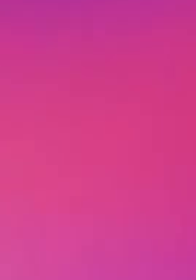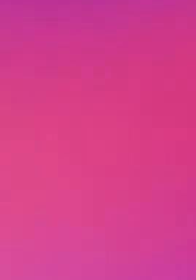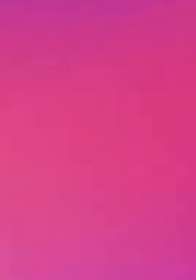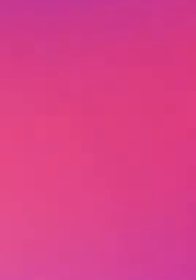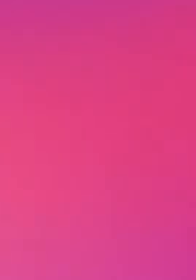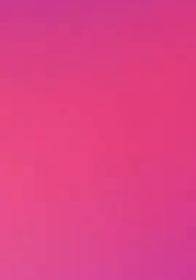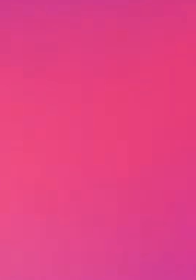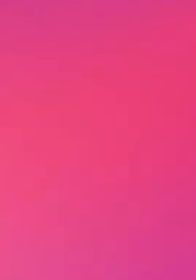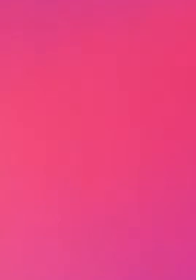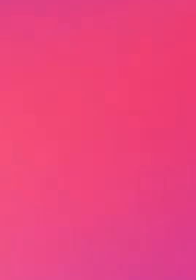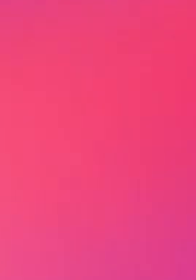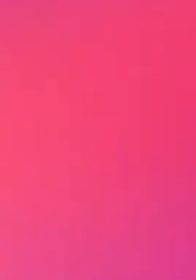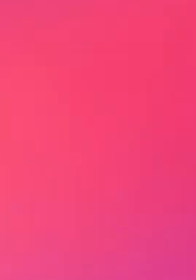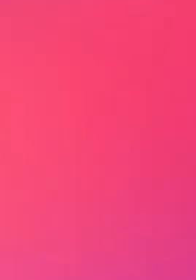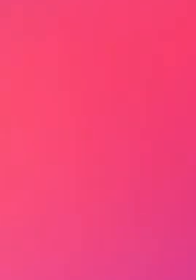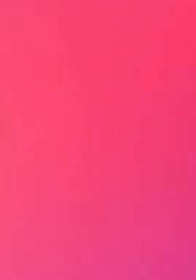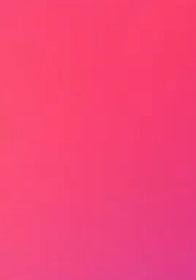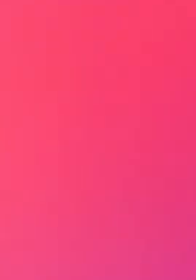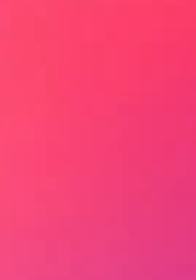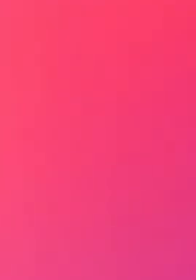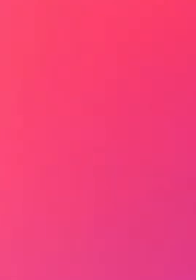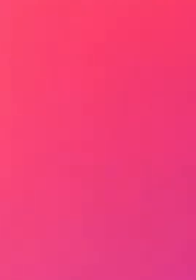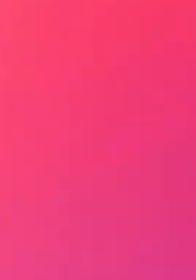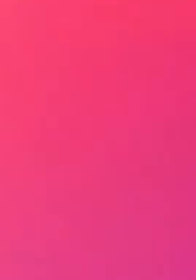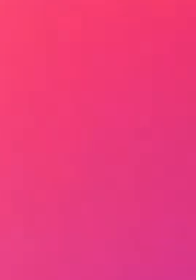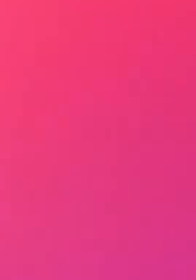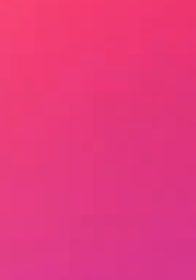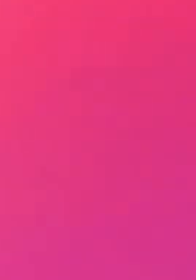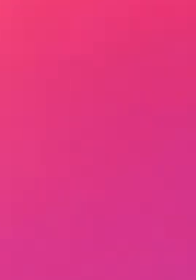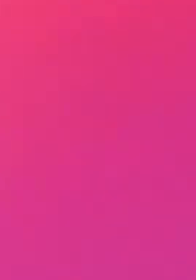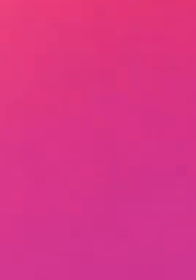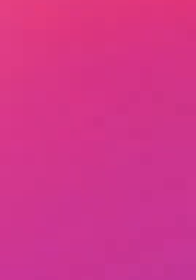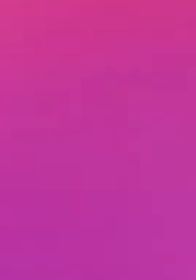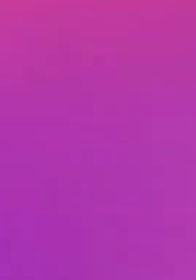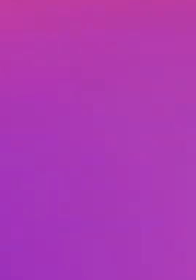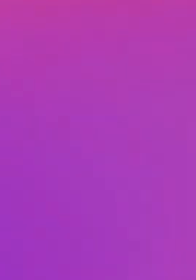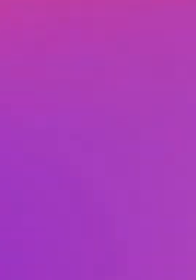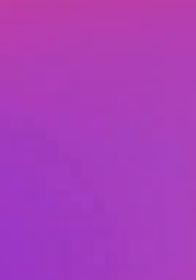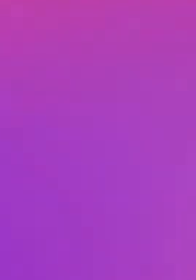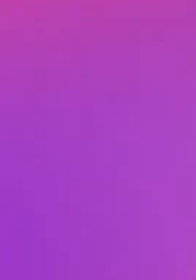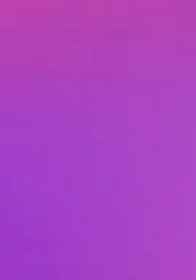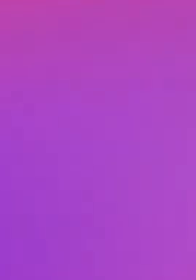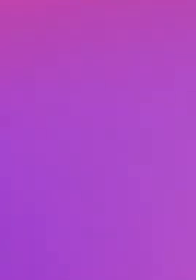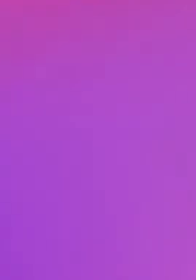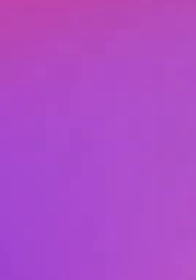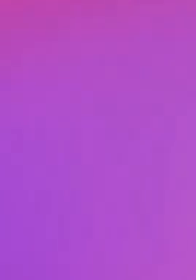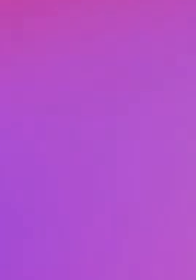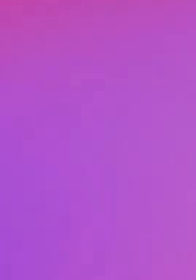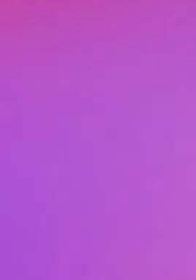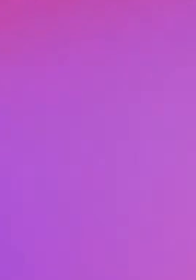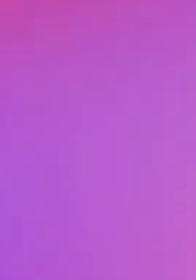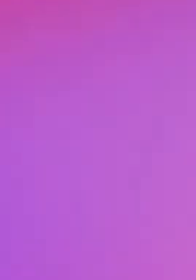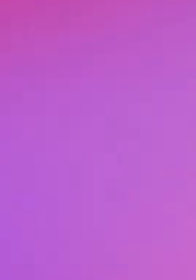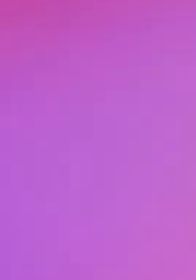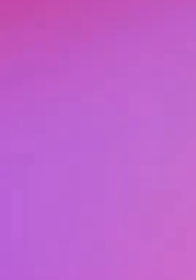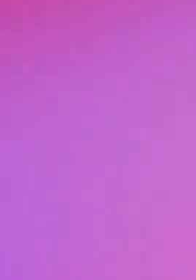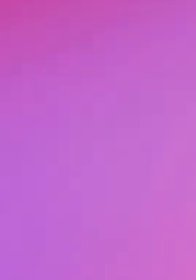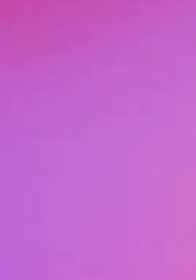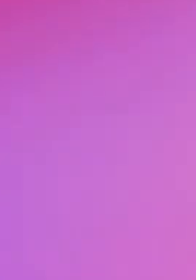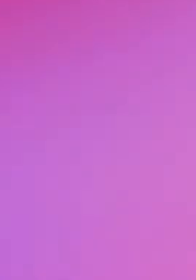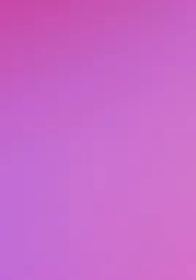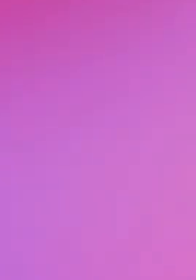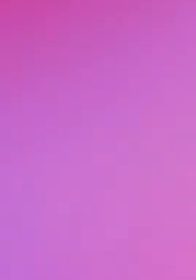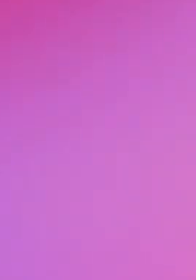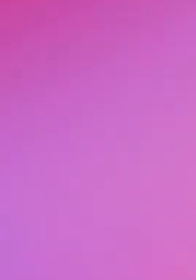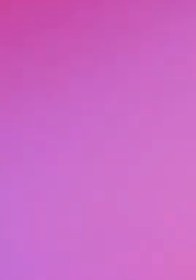es el 5536-01-7123. Si requieres consultar los